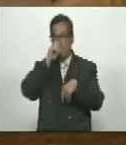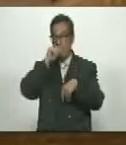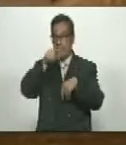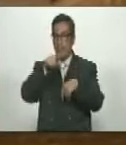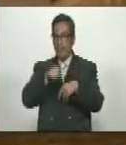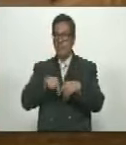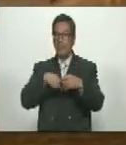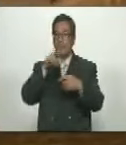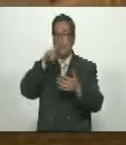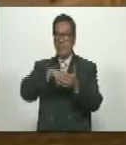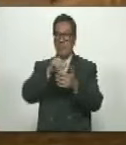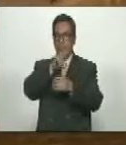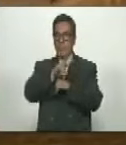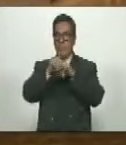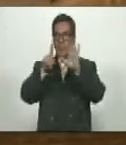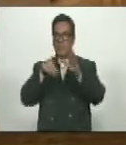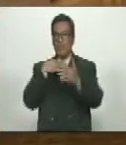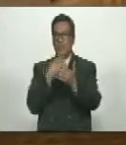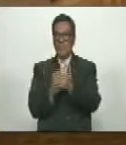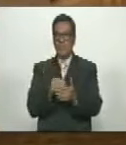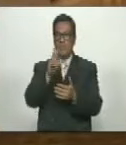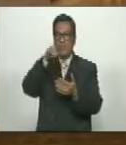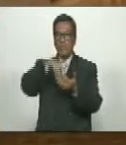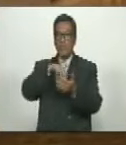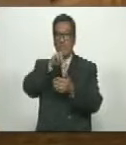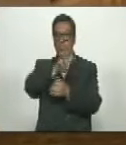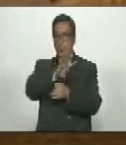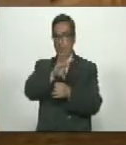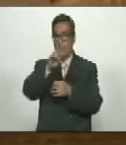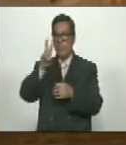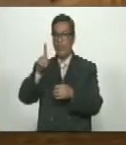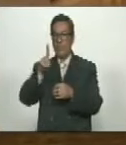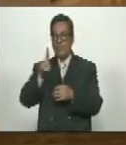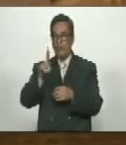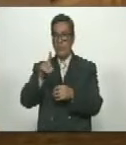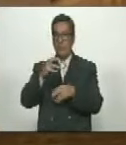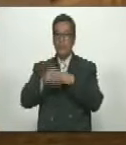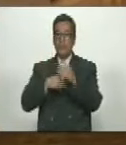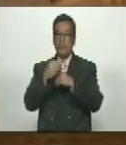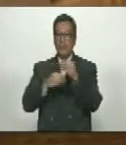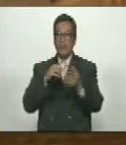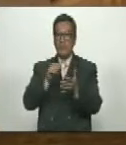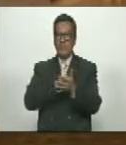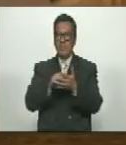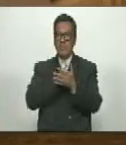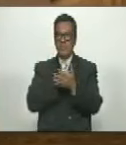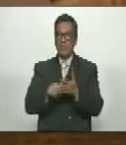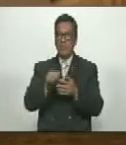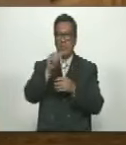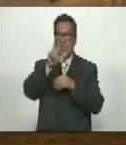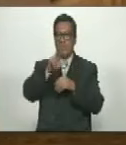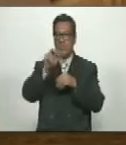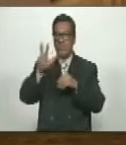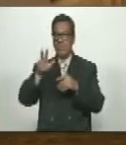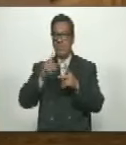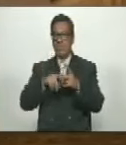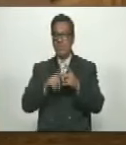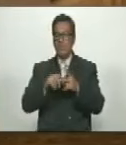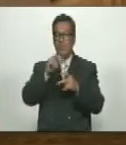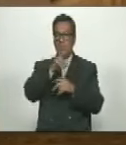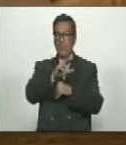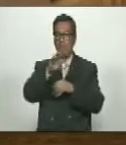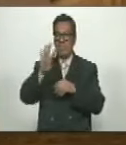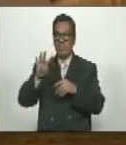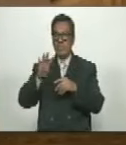Desde El 2026 Al 2041 De Conformidad Con Lo Establecido En Los Artículos 33 Y